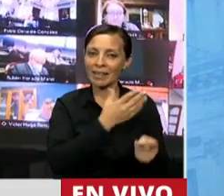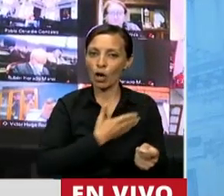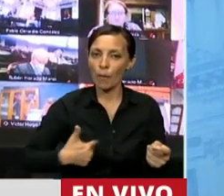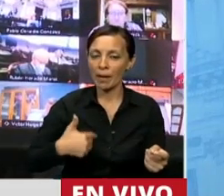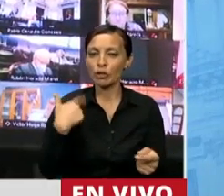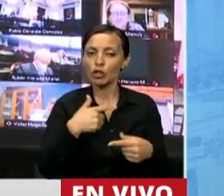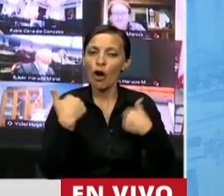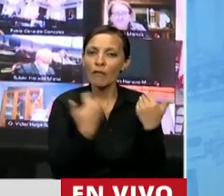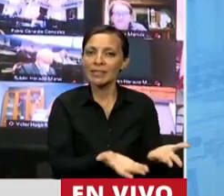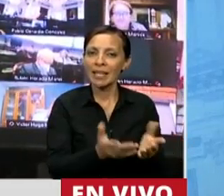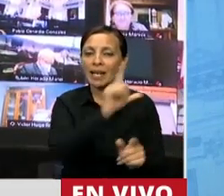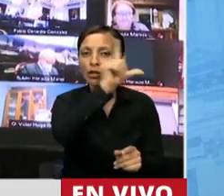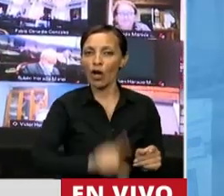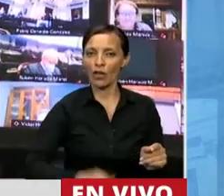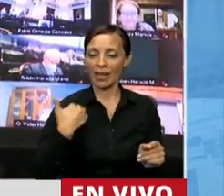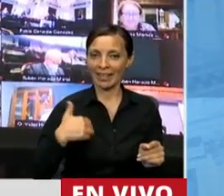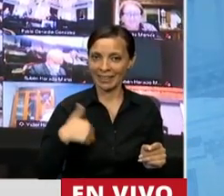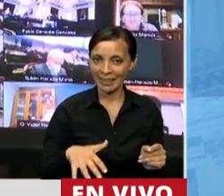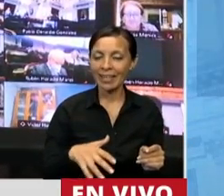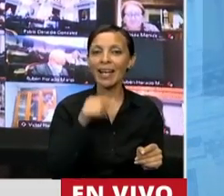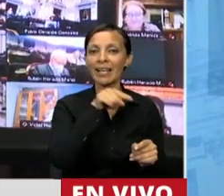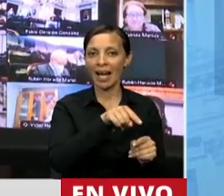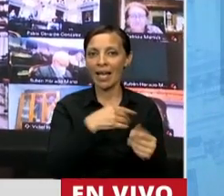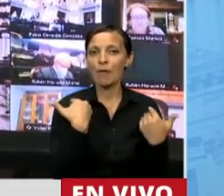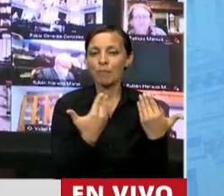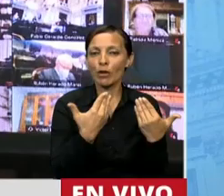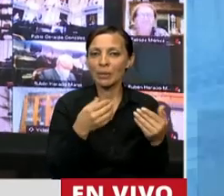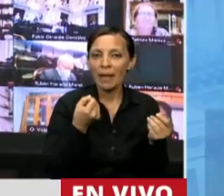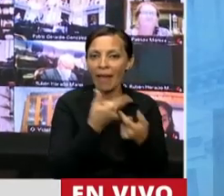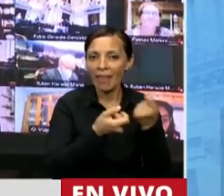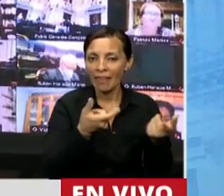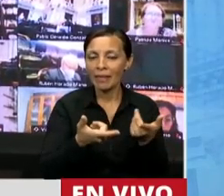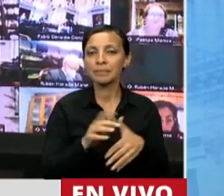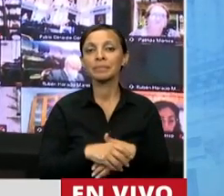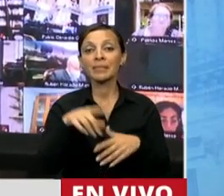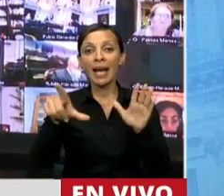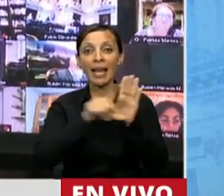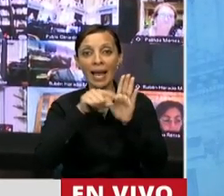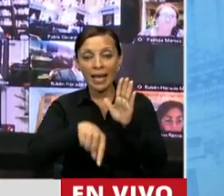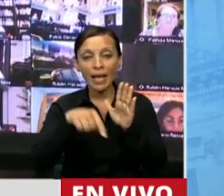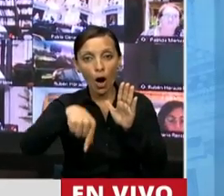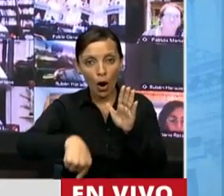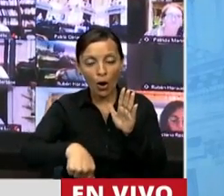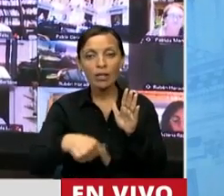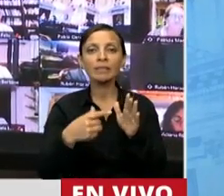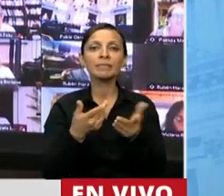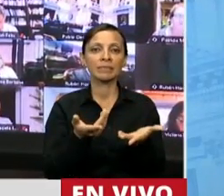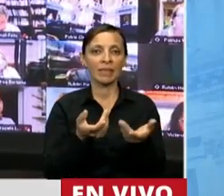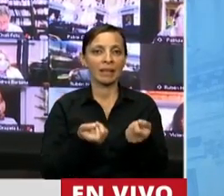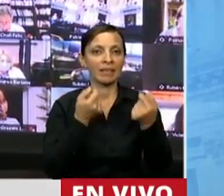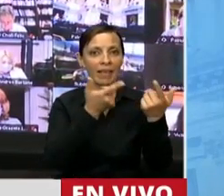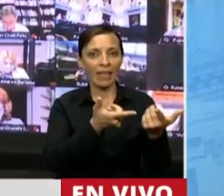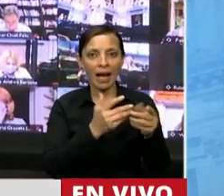ofrecer a lo largo y lo ancho de todo nuestro territorio las oportunidades. Esta ley se convierte en el